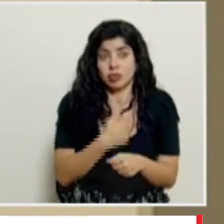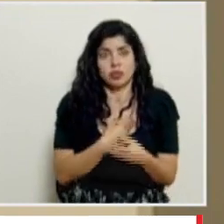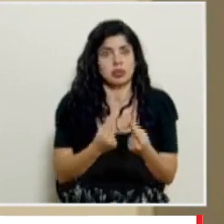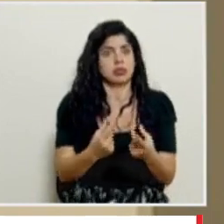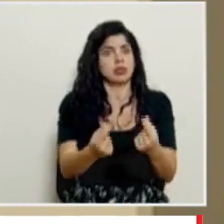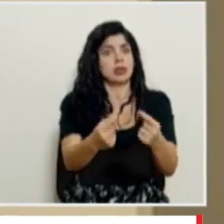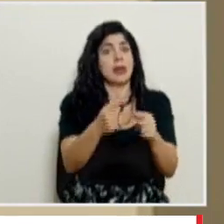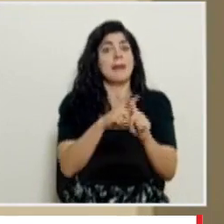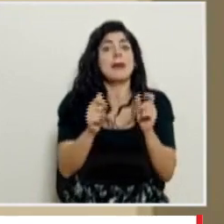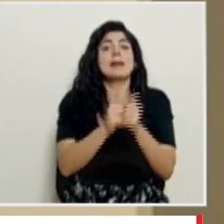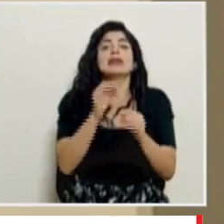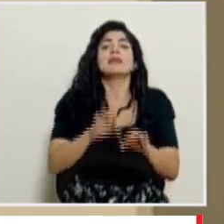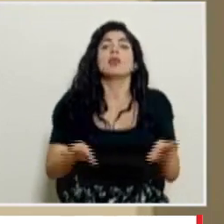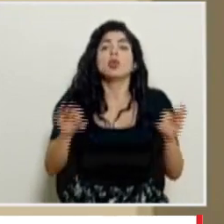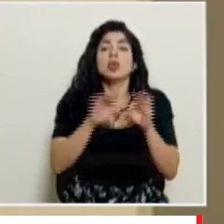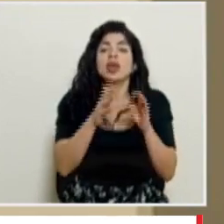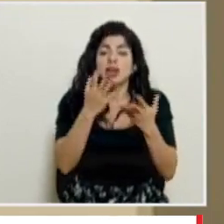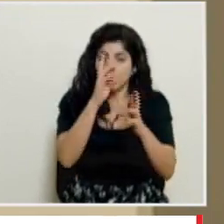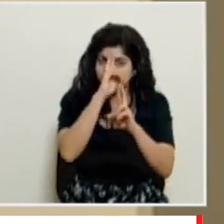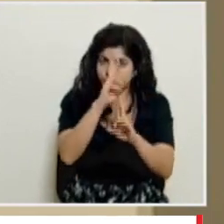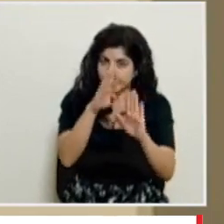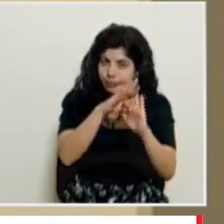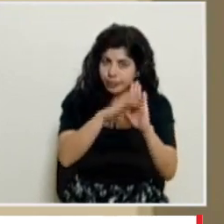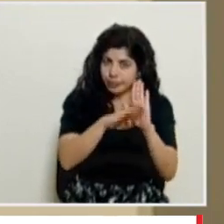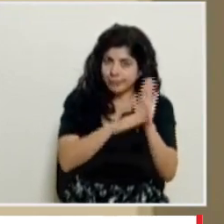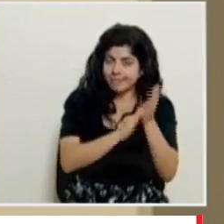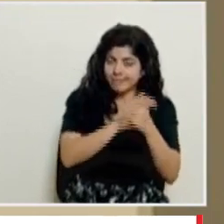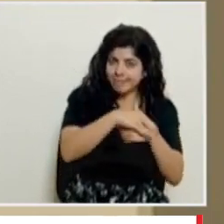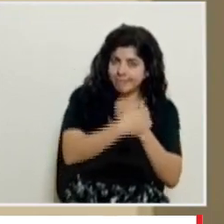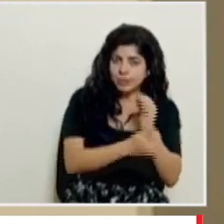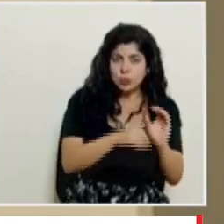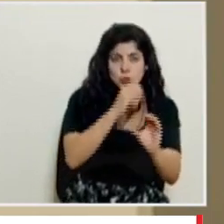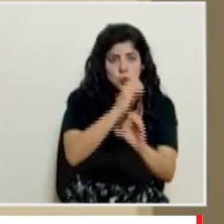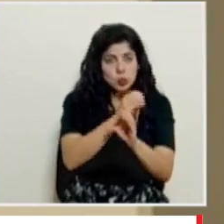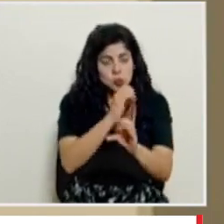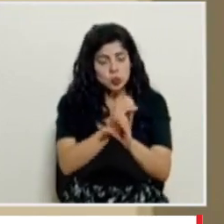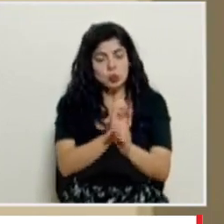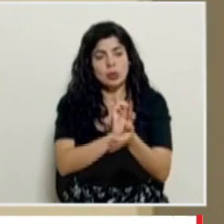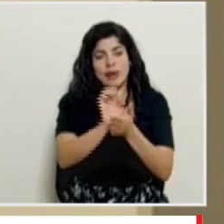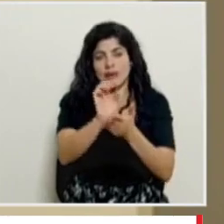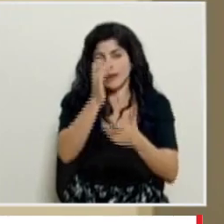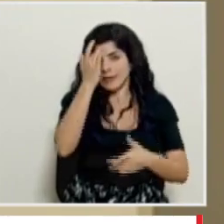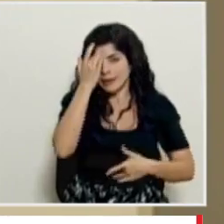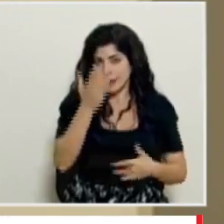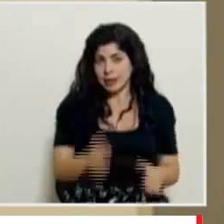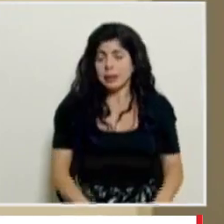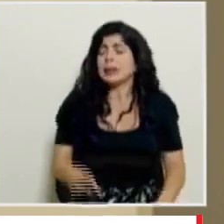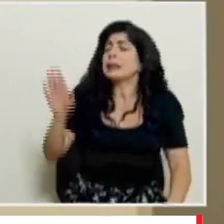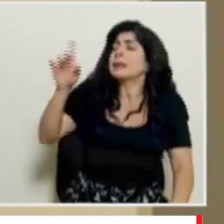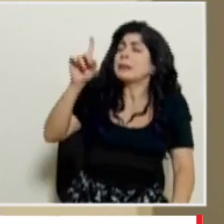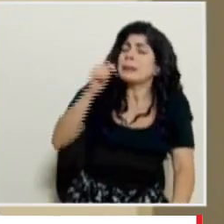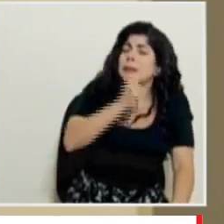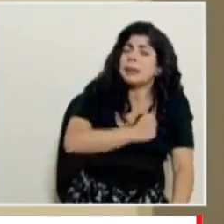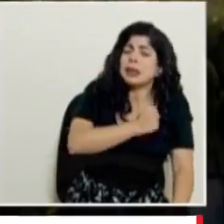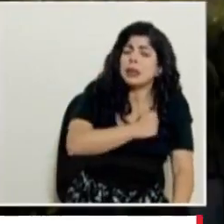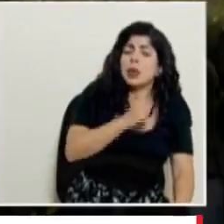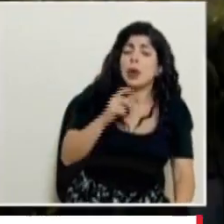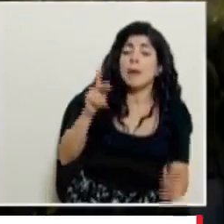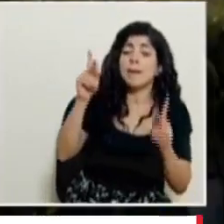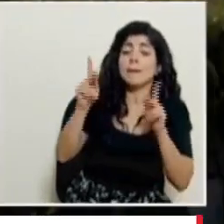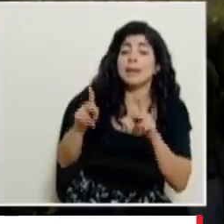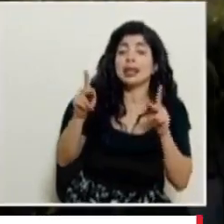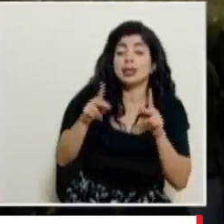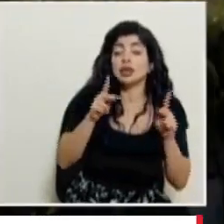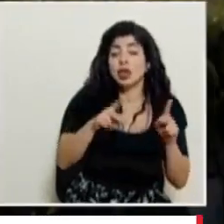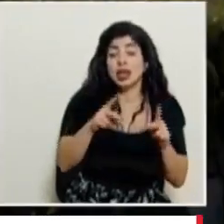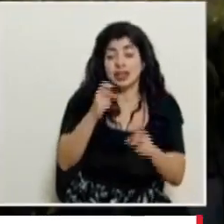aquí lo importante es mantener las medidas de lavado de manos cuidados y evitar enfermaros Don Mario nada más si podemos precisar de las personas